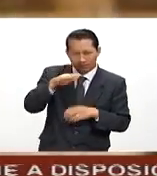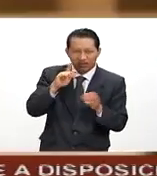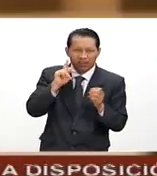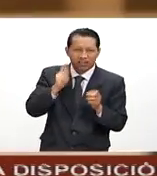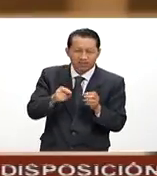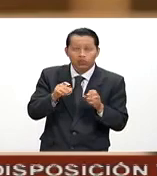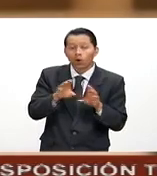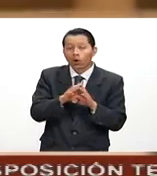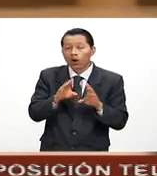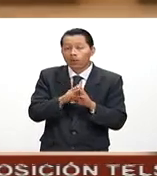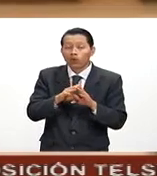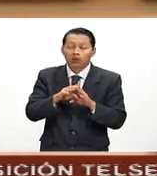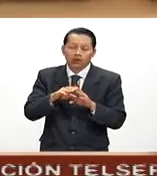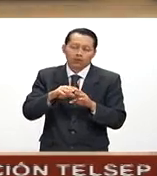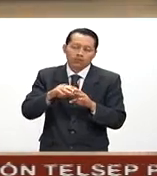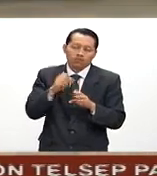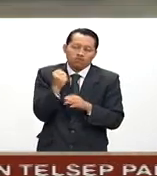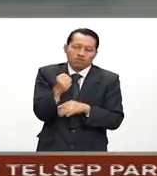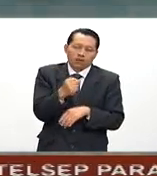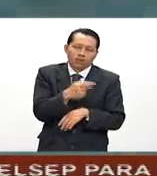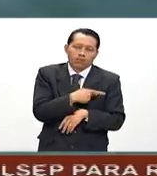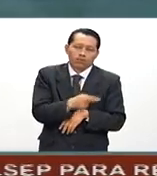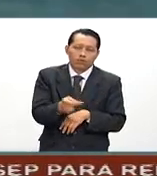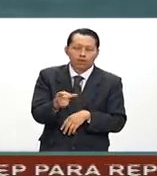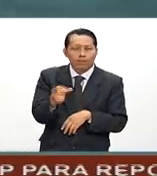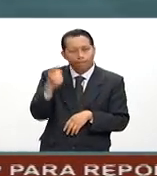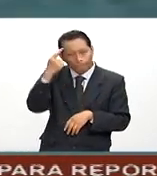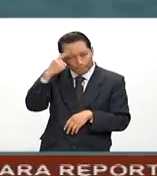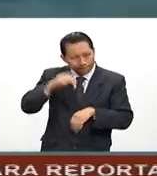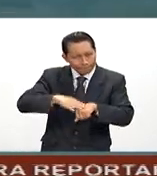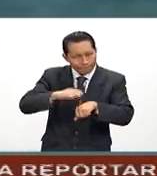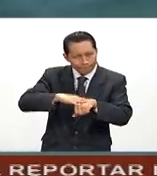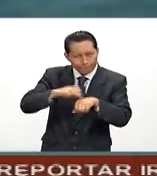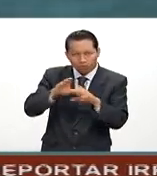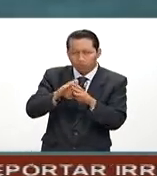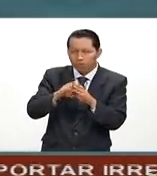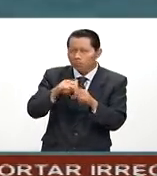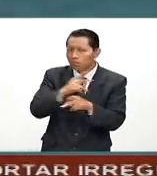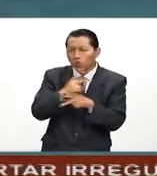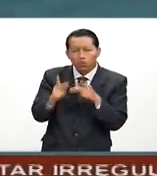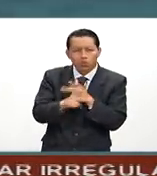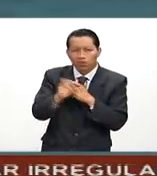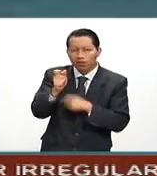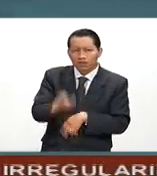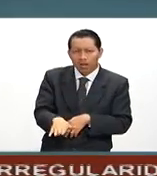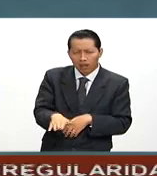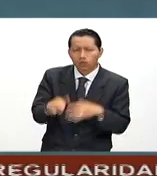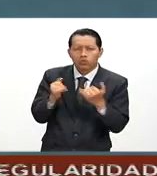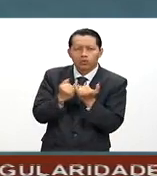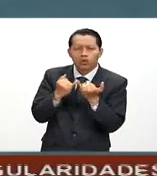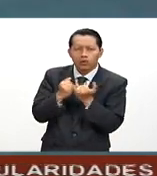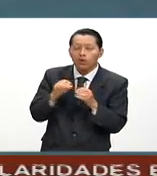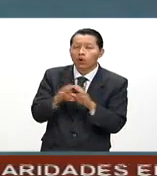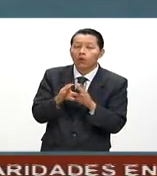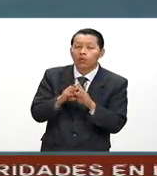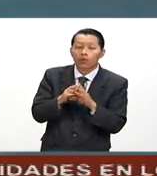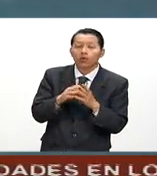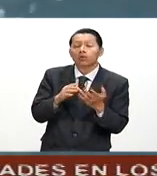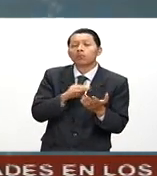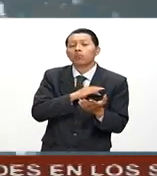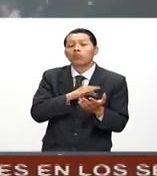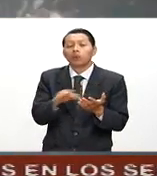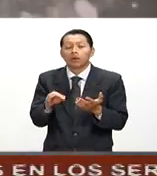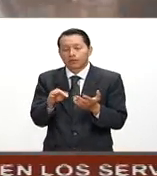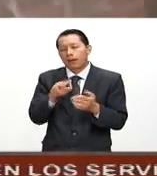de muy alta y alta marginación, para generar esa conciencia con productos muy baratos, con productos que creo el Estado mexicano, como los